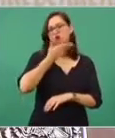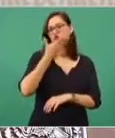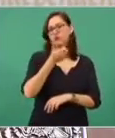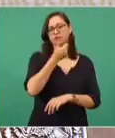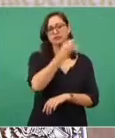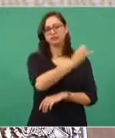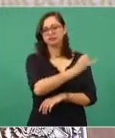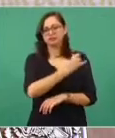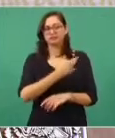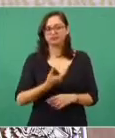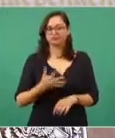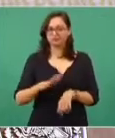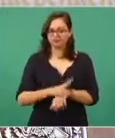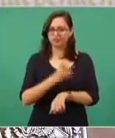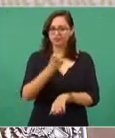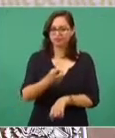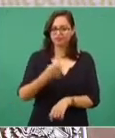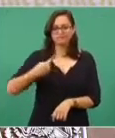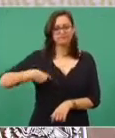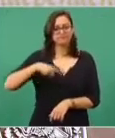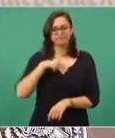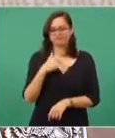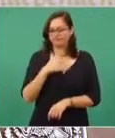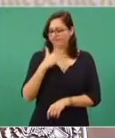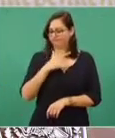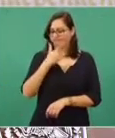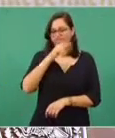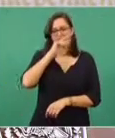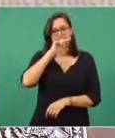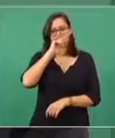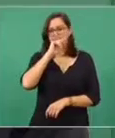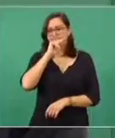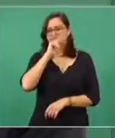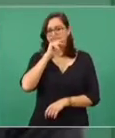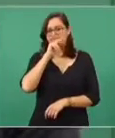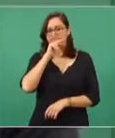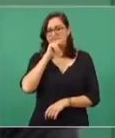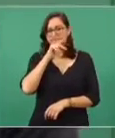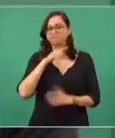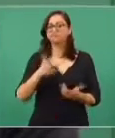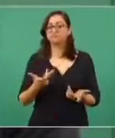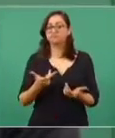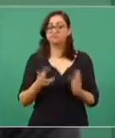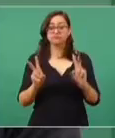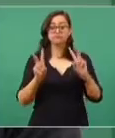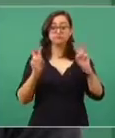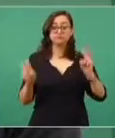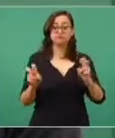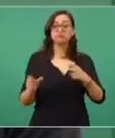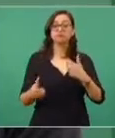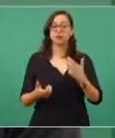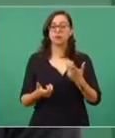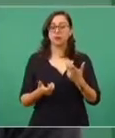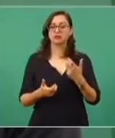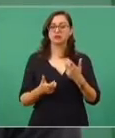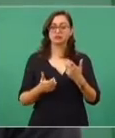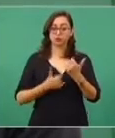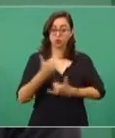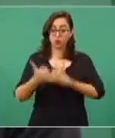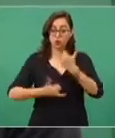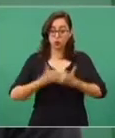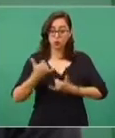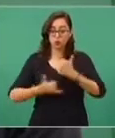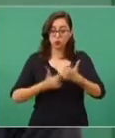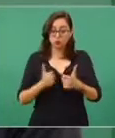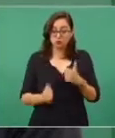a tardar en dar a conocer muy bien lo de los juegos de